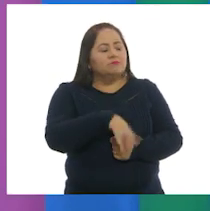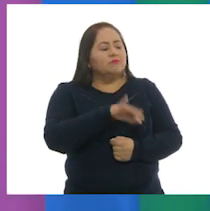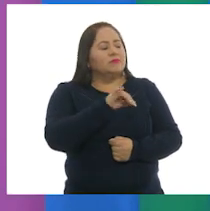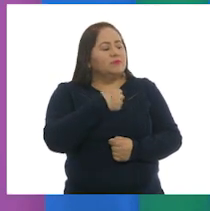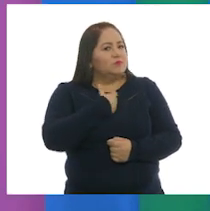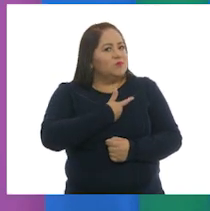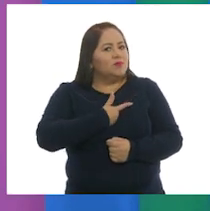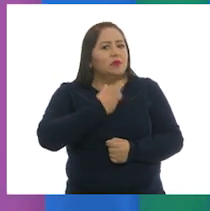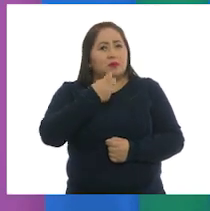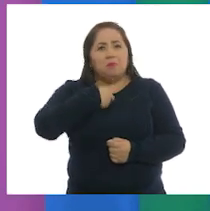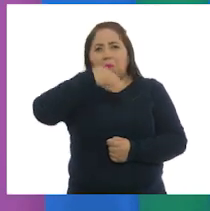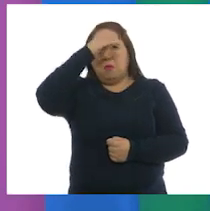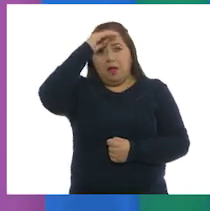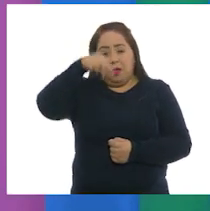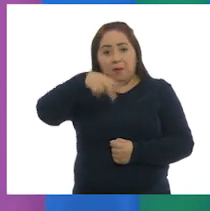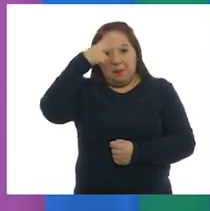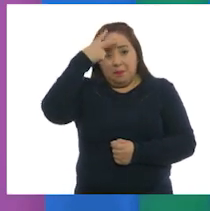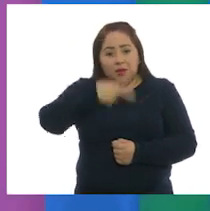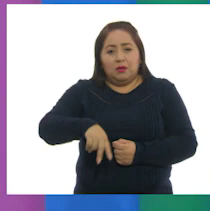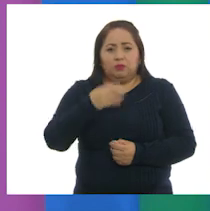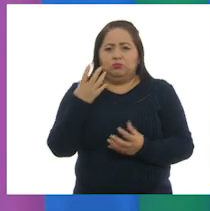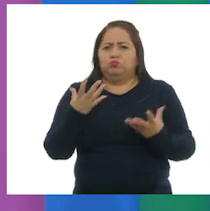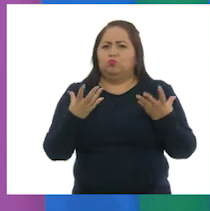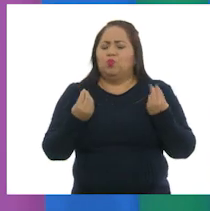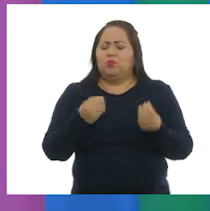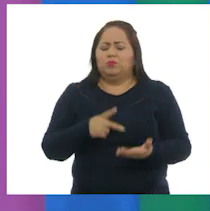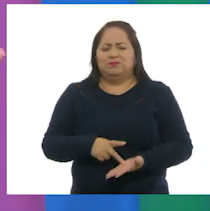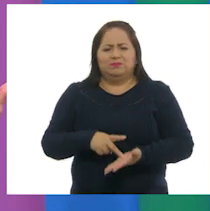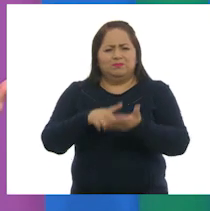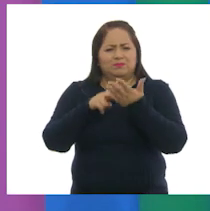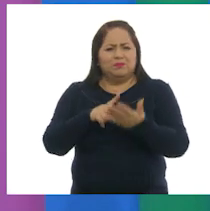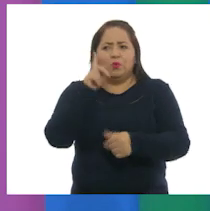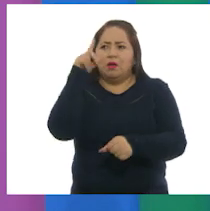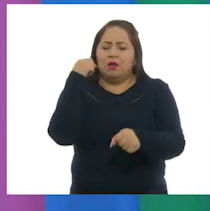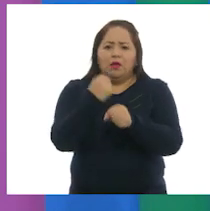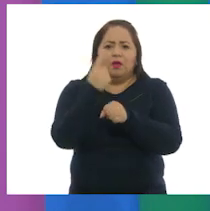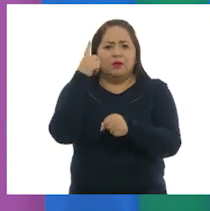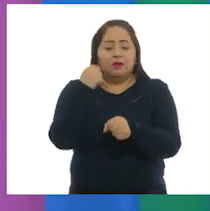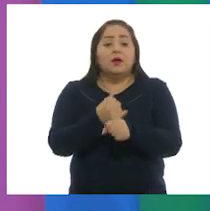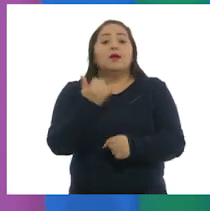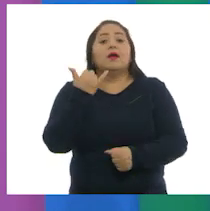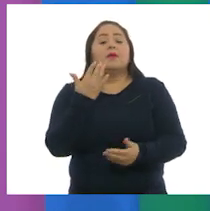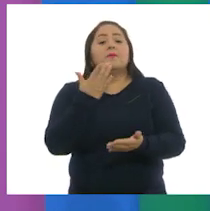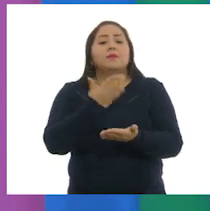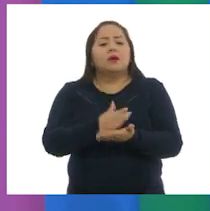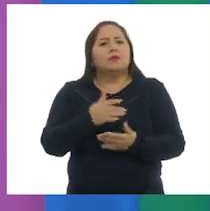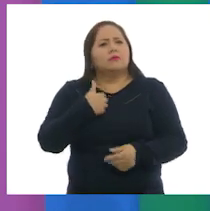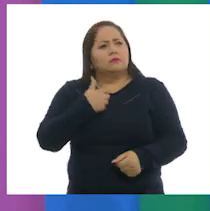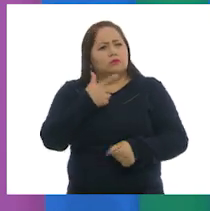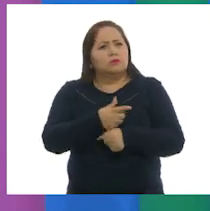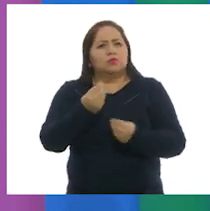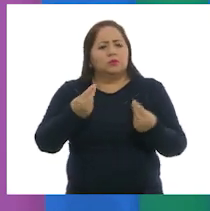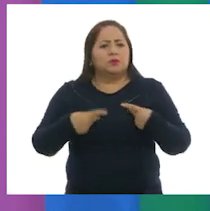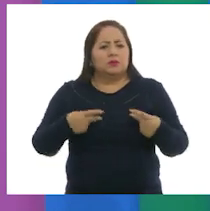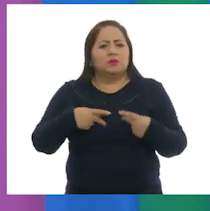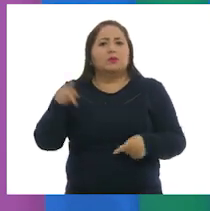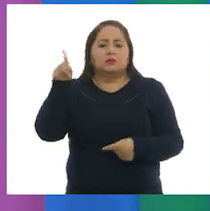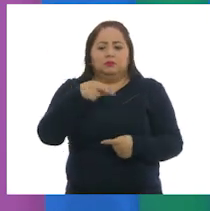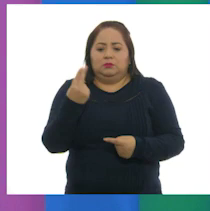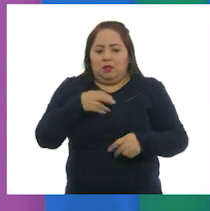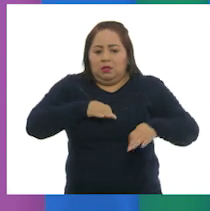Jamás imaginé que México produjera miles de toneladas al año. Además, noté que muchas personas dependen